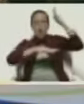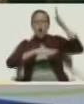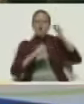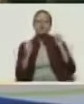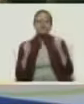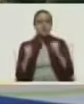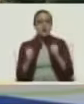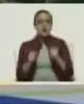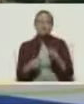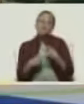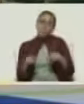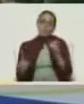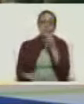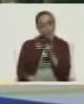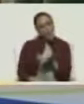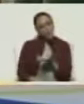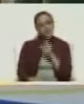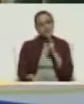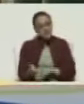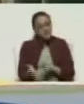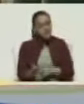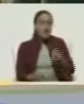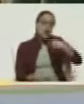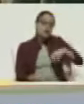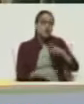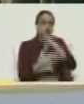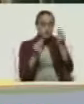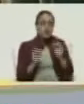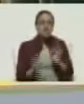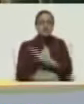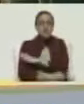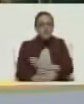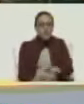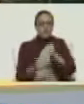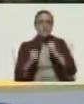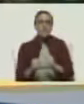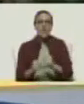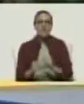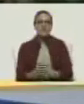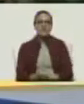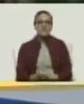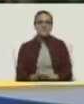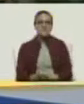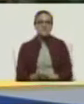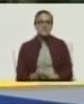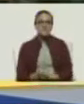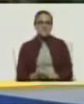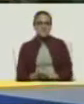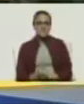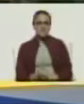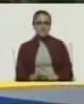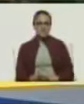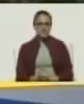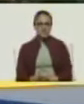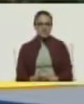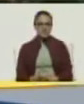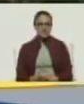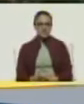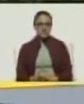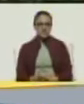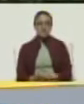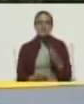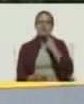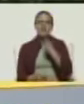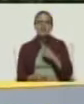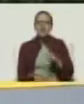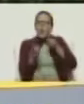así somos nosotros, como dice Chesker, sopla viento,